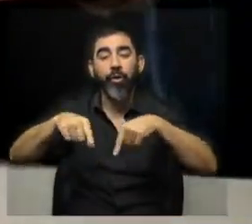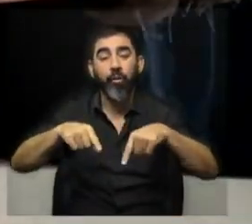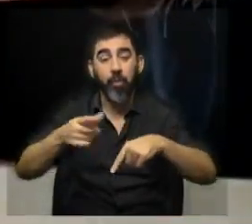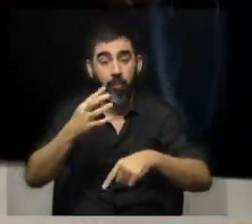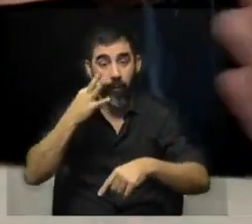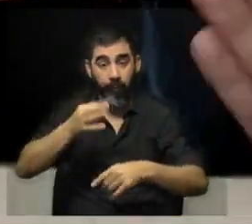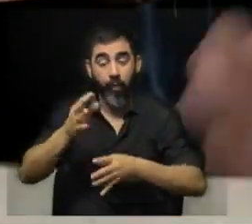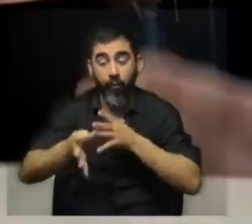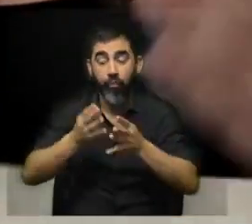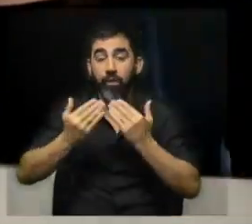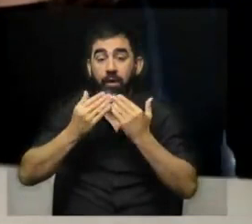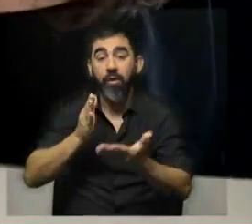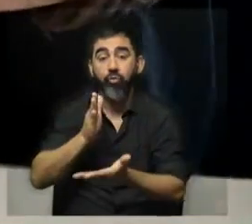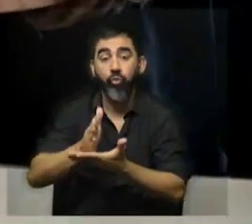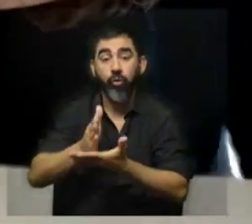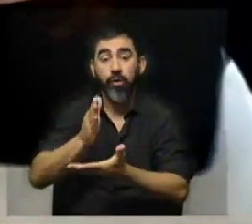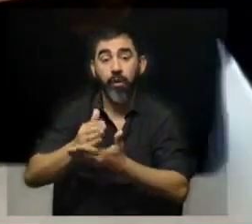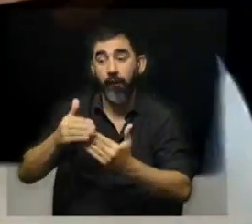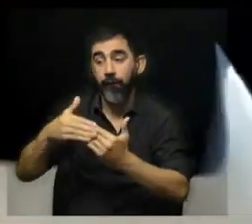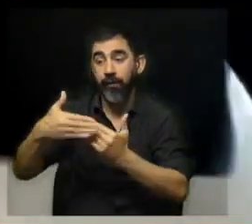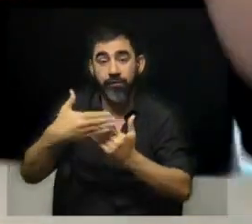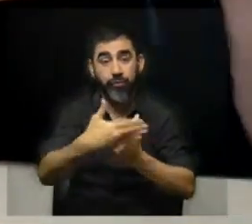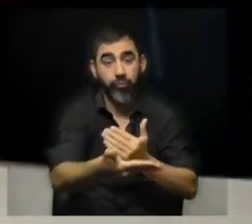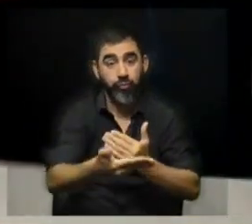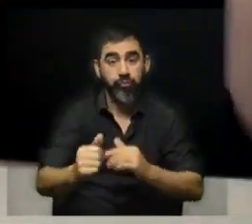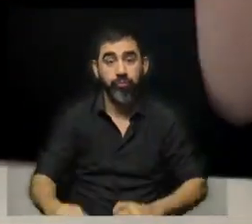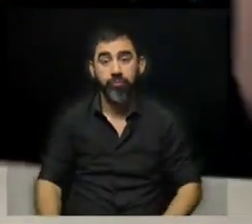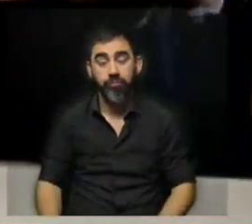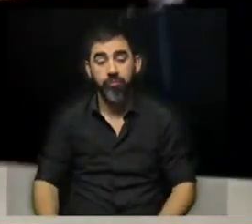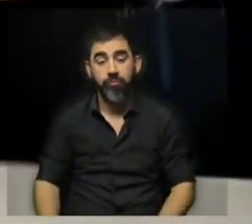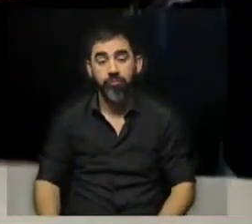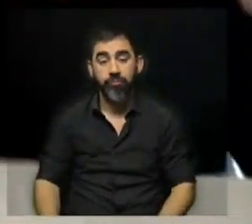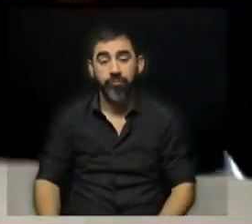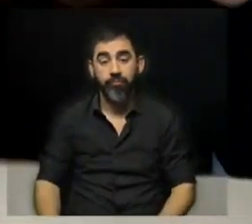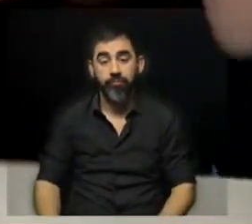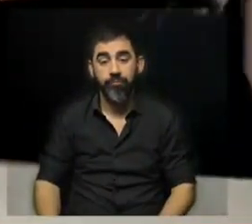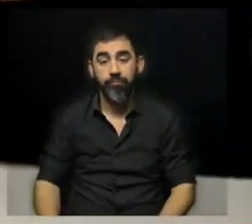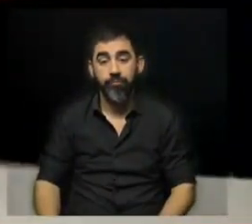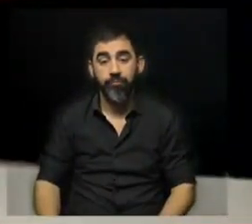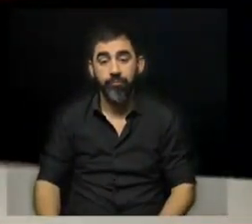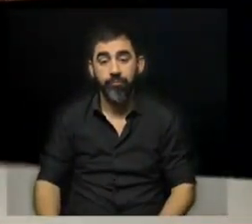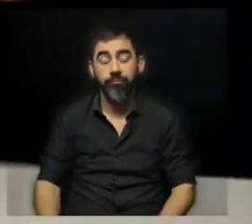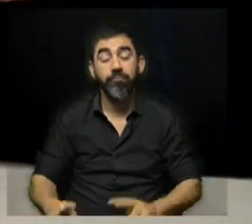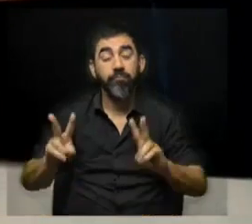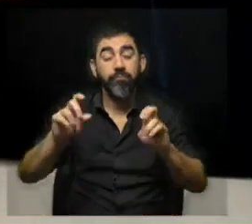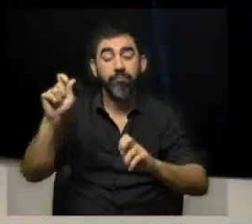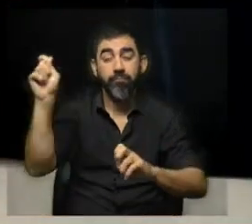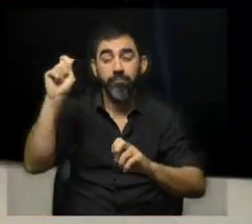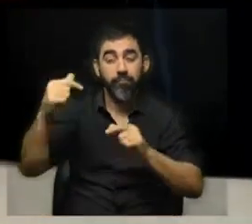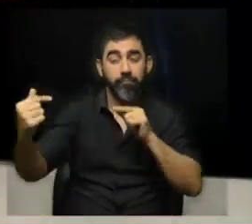funciona gracias a la solidaridad de los vecinos. Y lo que ha pasado es que la controversia pública